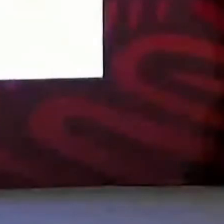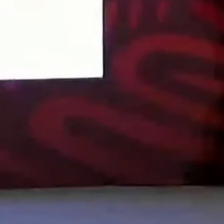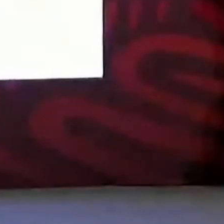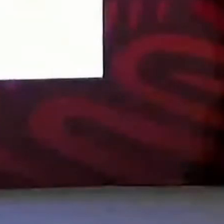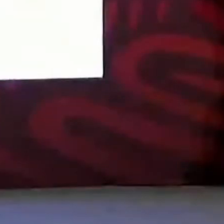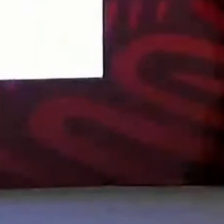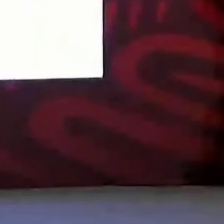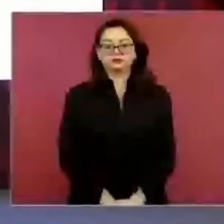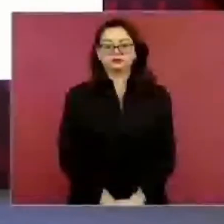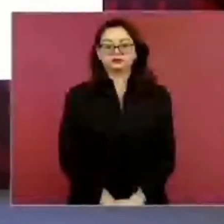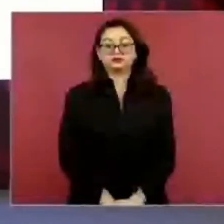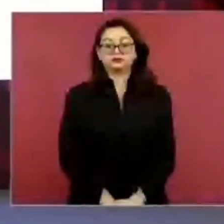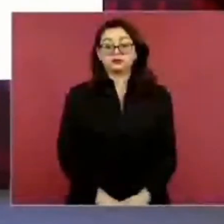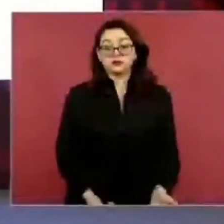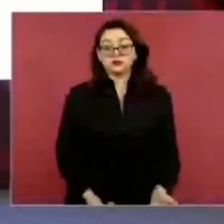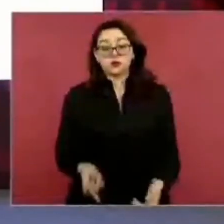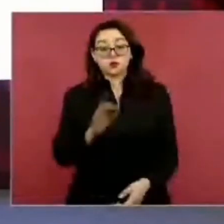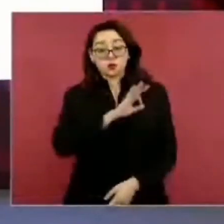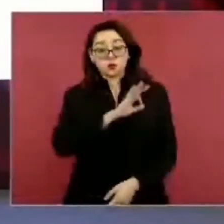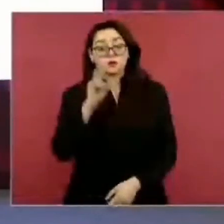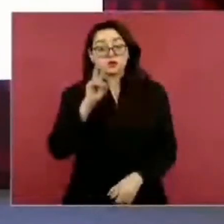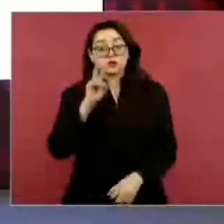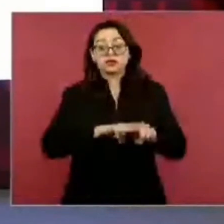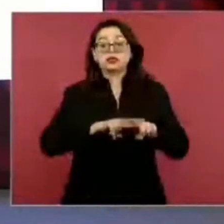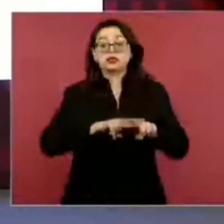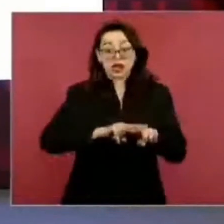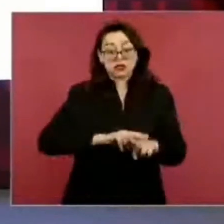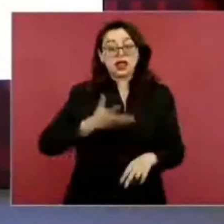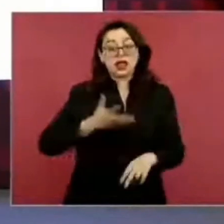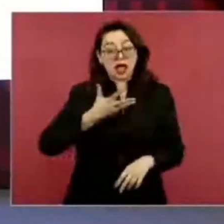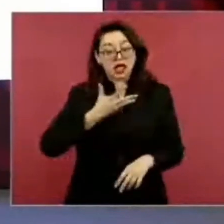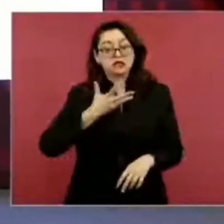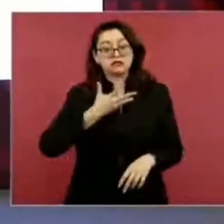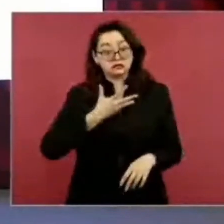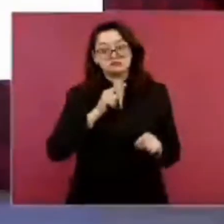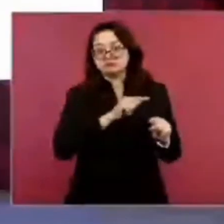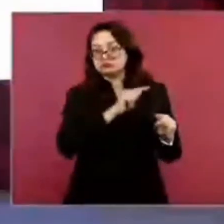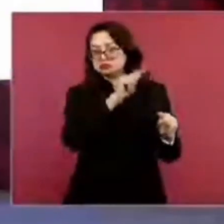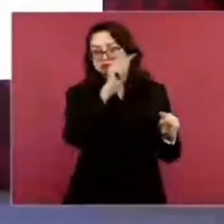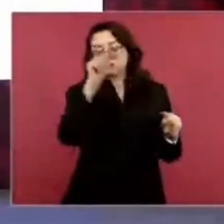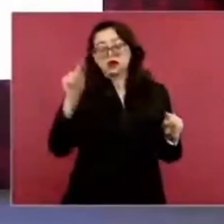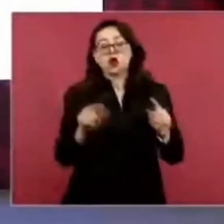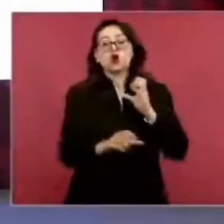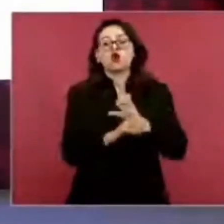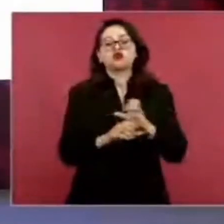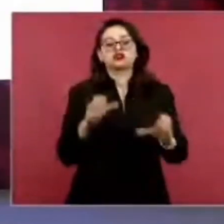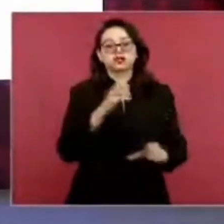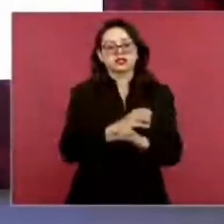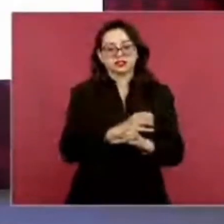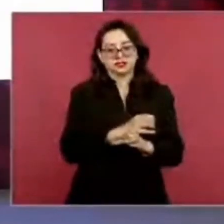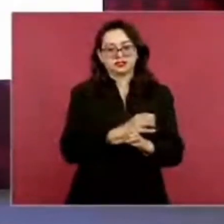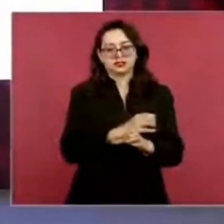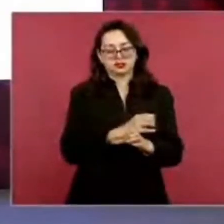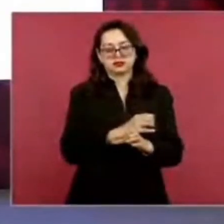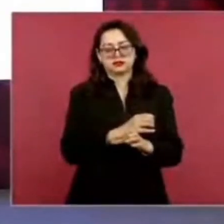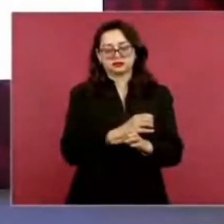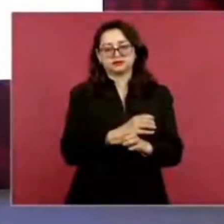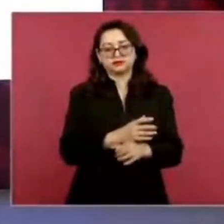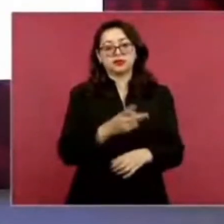Entonces, también se entregó en ese tiempo. Creo que fueron las dos más grandes.